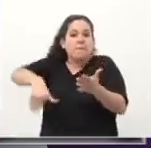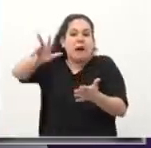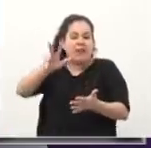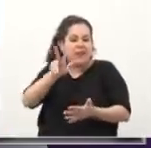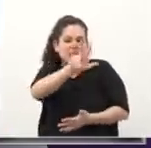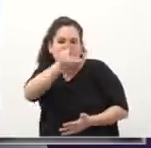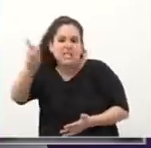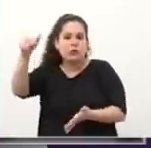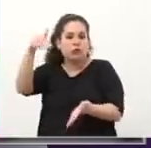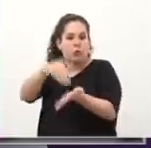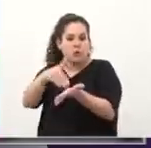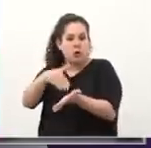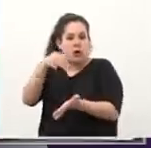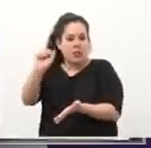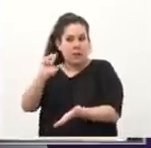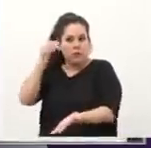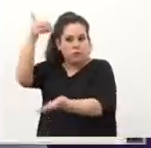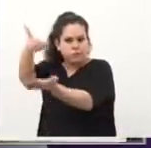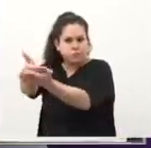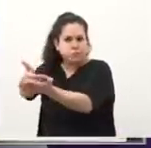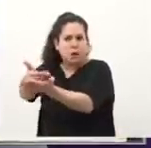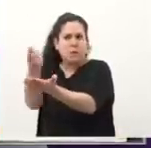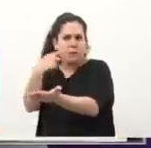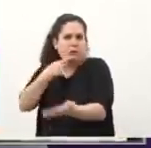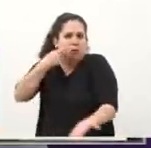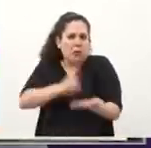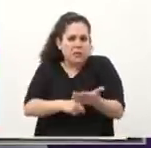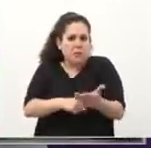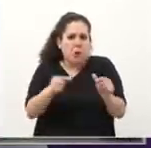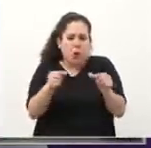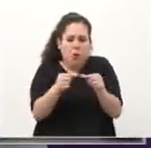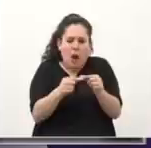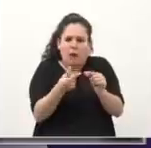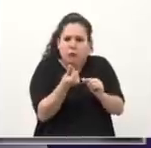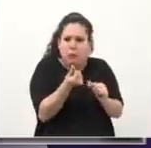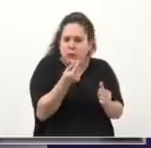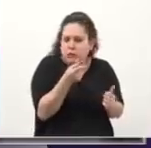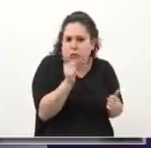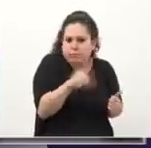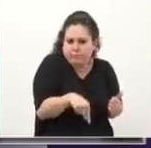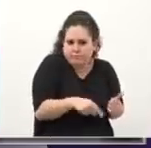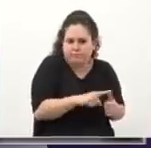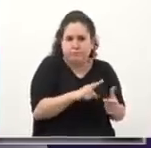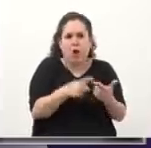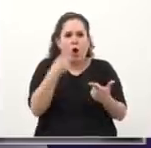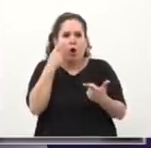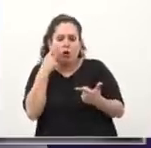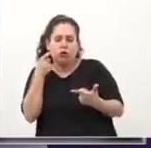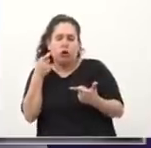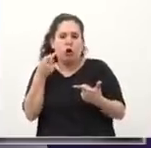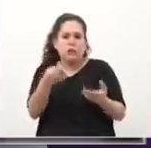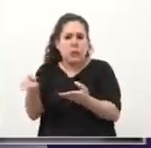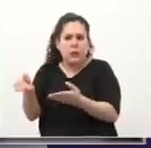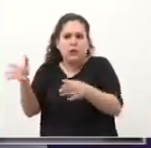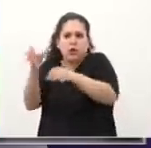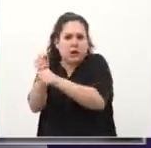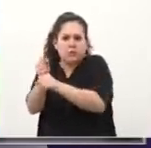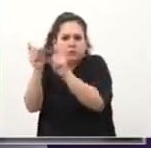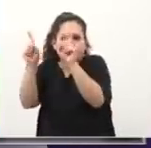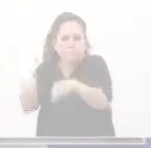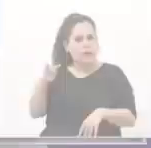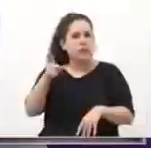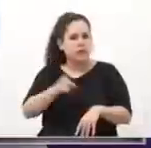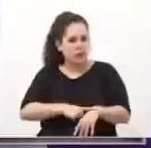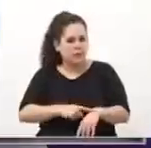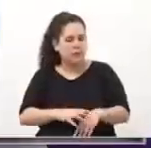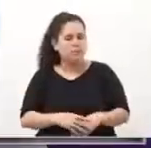julio. No definimos ni el precio del boleto, no definimos el recorrido y no tenemos control sobre el servicio. ¿Qué vamos a hacer sobre este